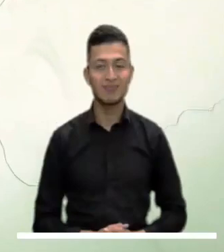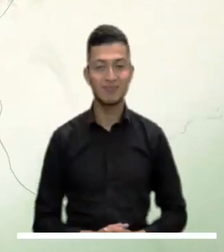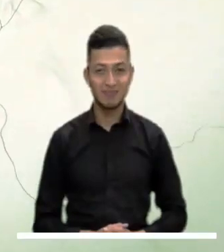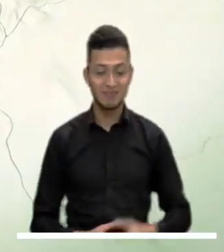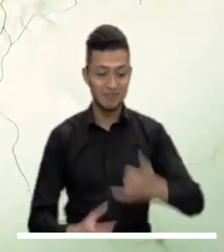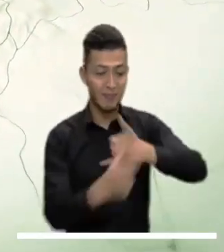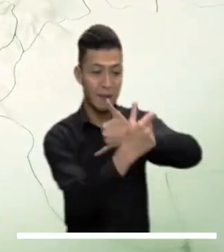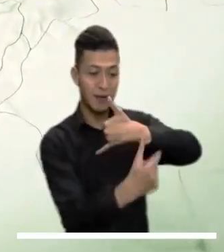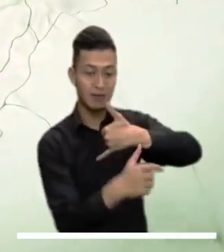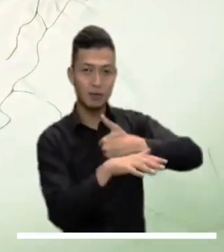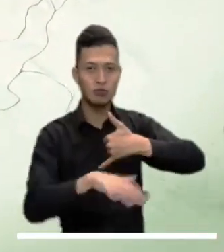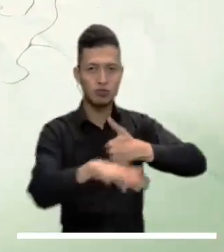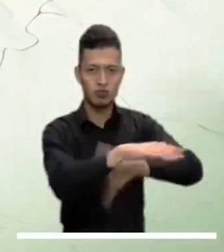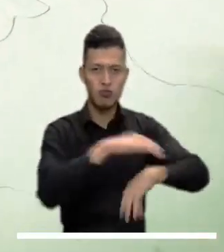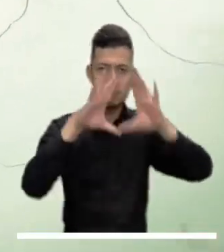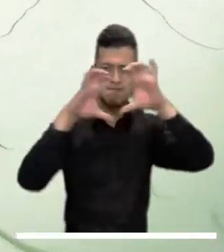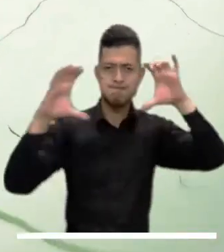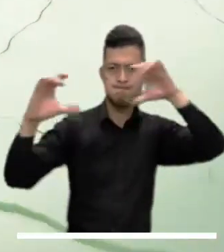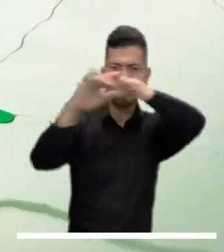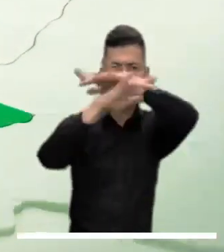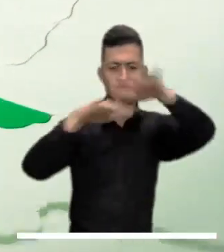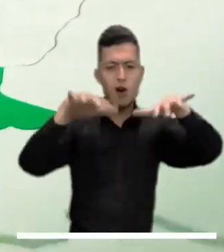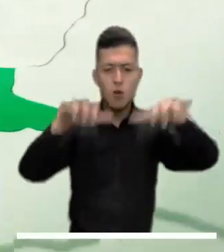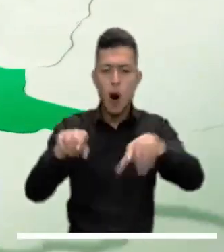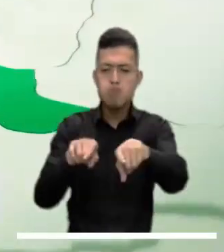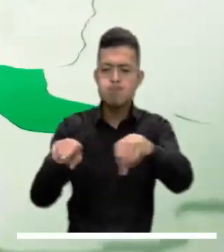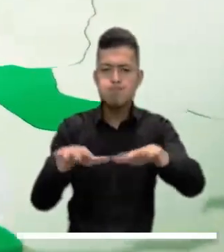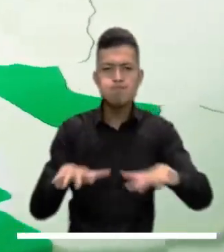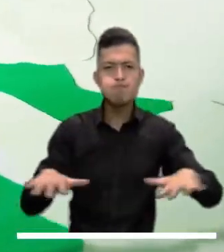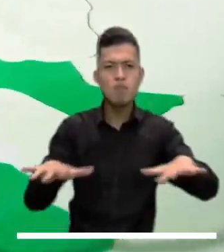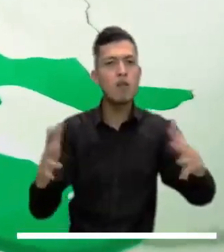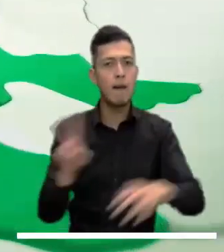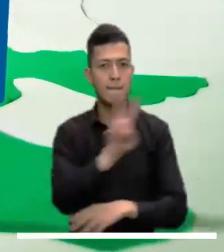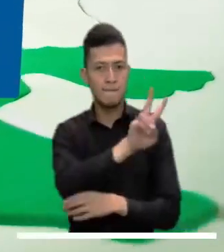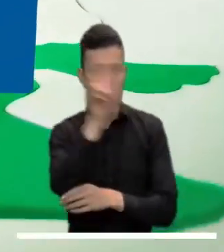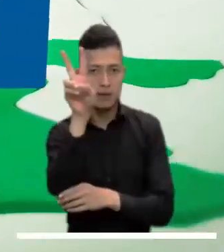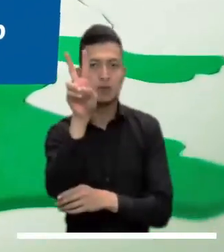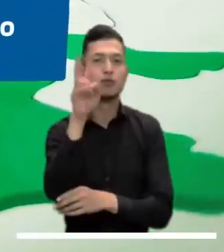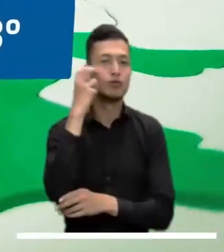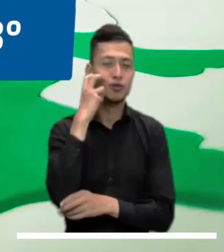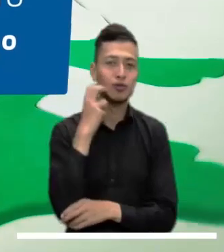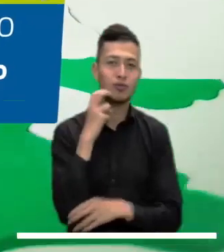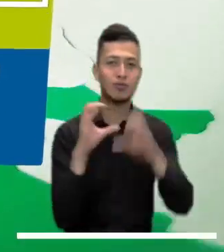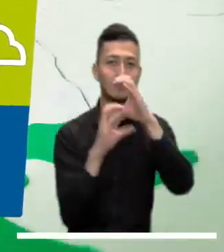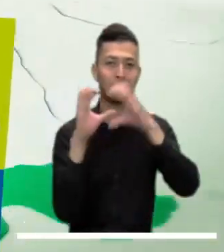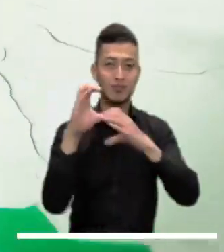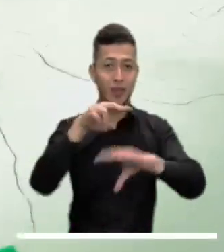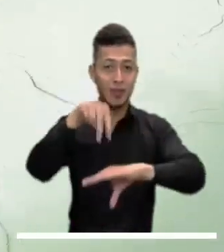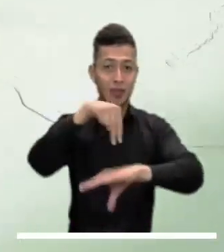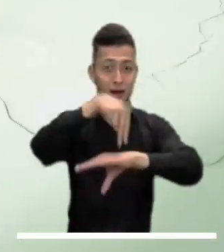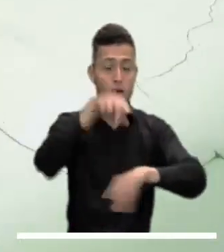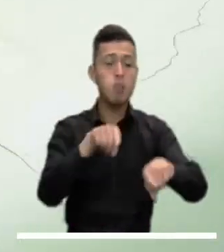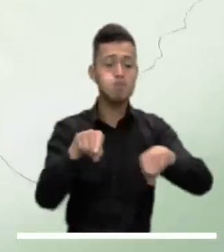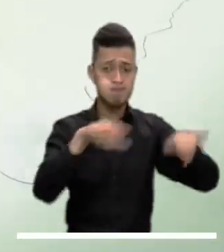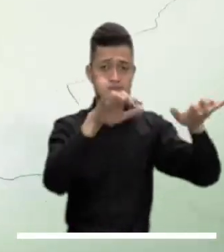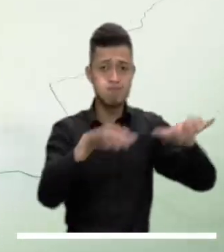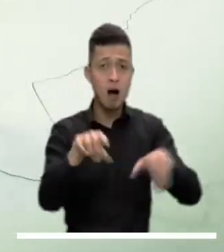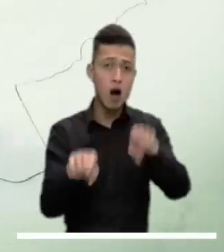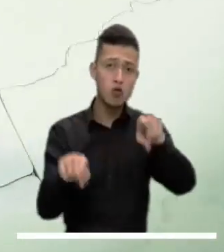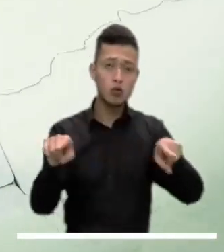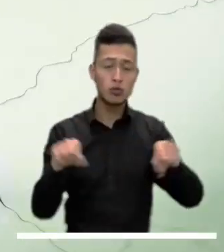La región pacífica estará nublada y con lluvias puntuales en algunos sectores de Valle del Cauca, Chocó, Cauca y Nariño.